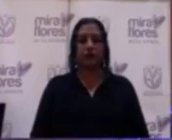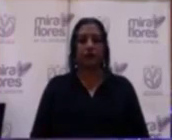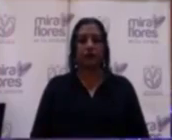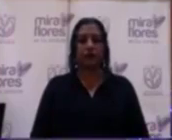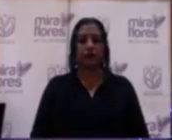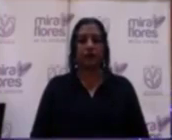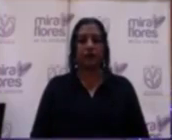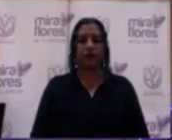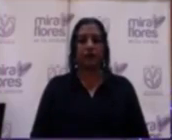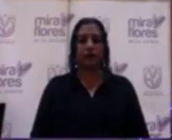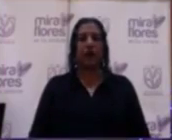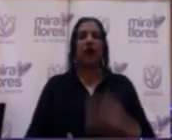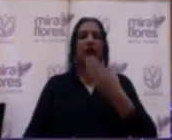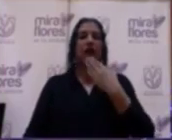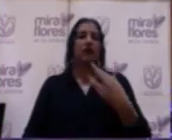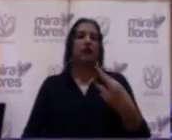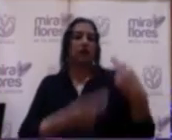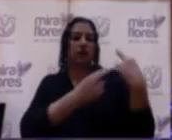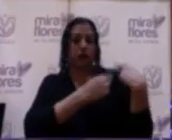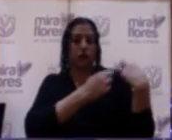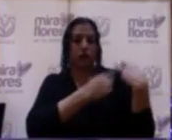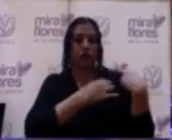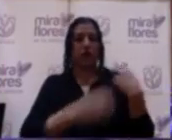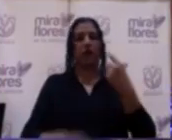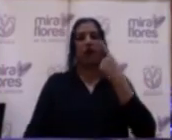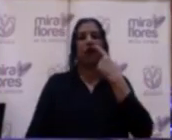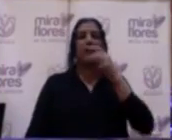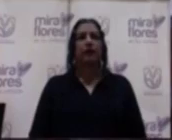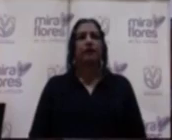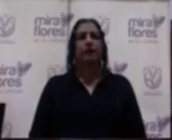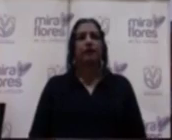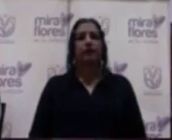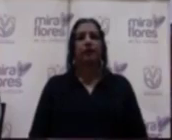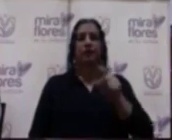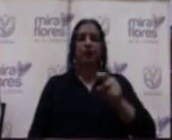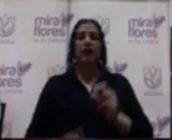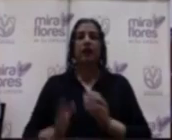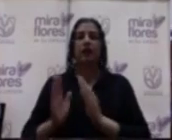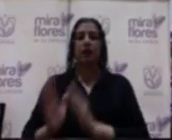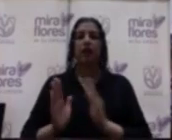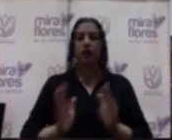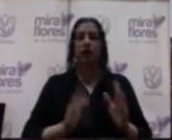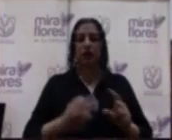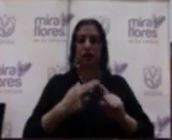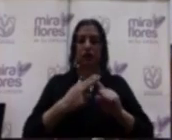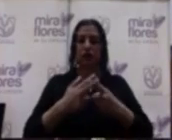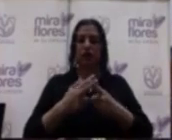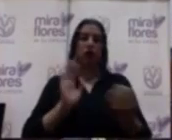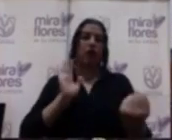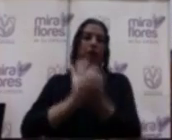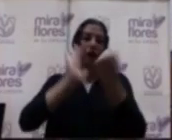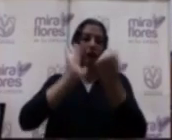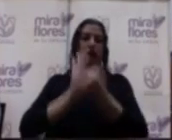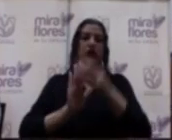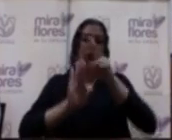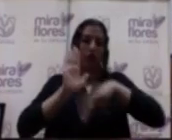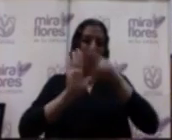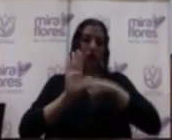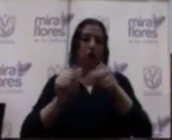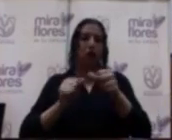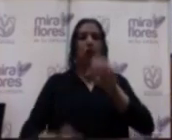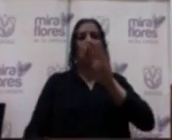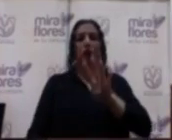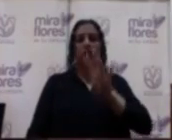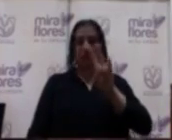A cargo del señor Miguel Toesta Castillo. Este proceso dio inicio con la aprobación de la Ordenanza 470,